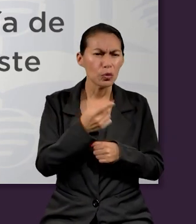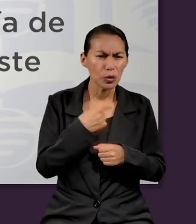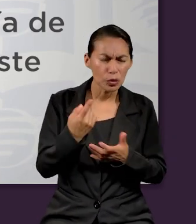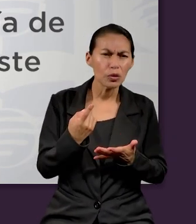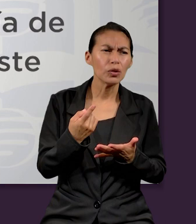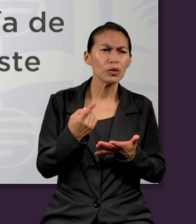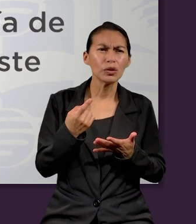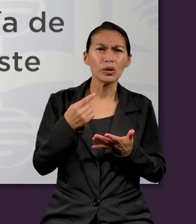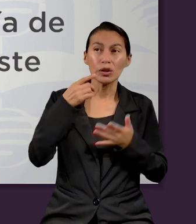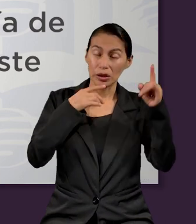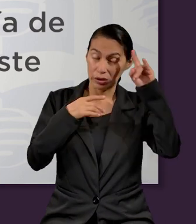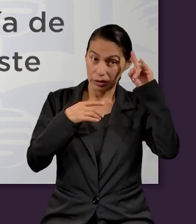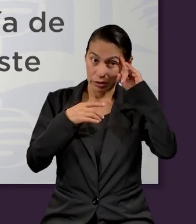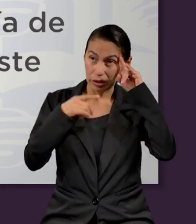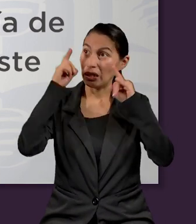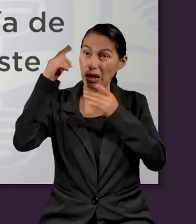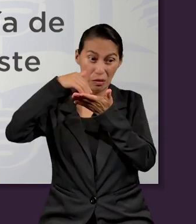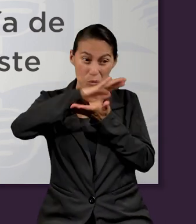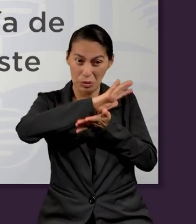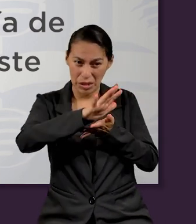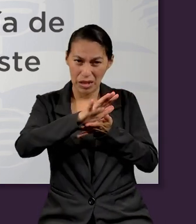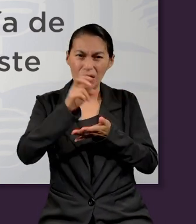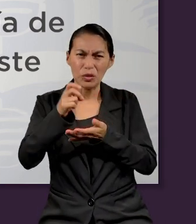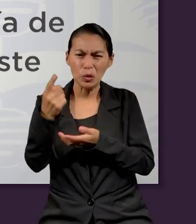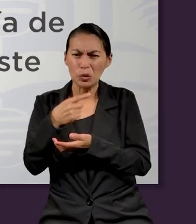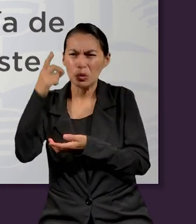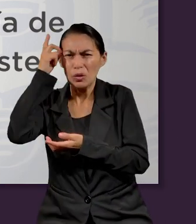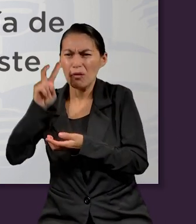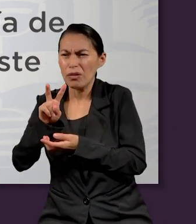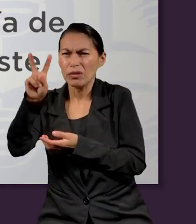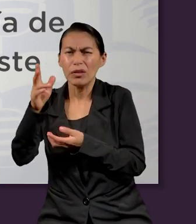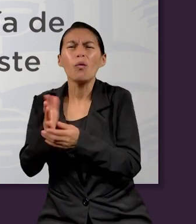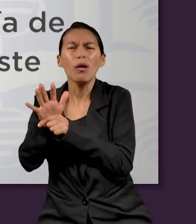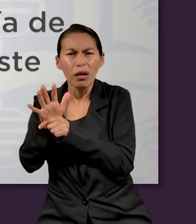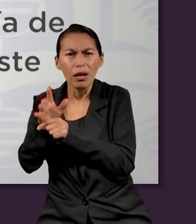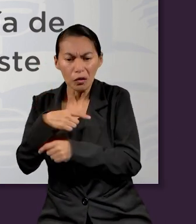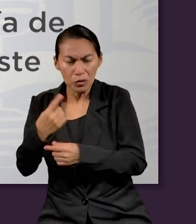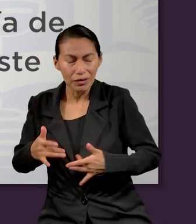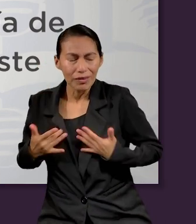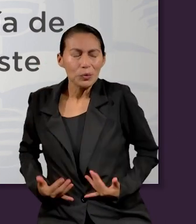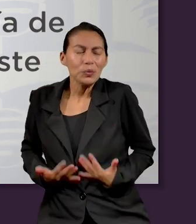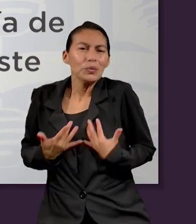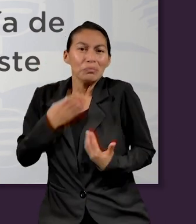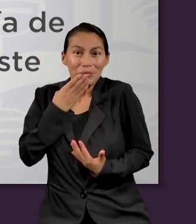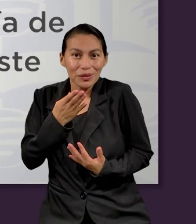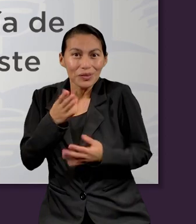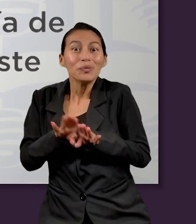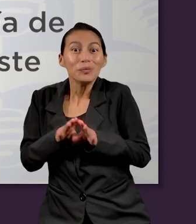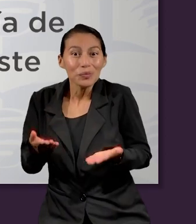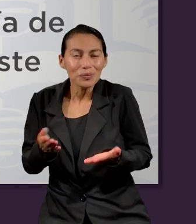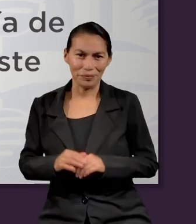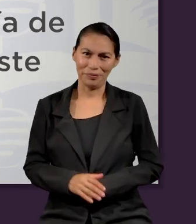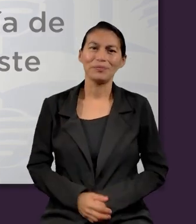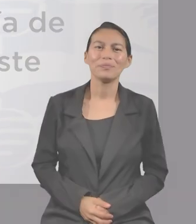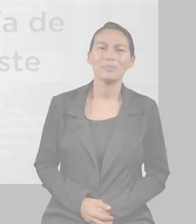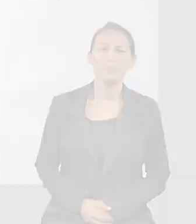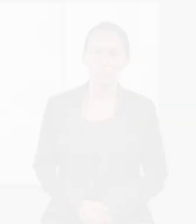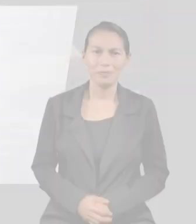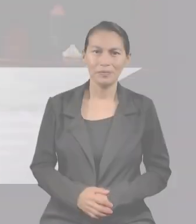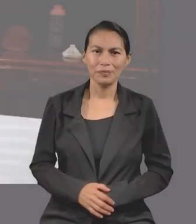aliento debería infundirte el hecho de que tu acusador ha sido arrojado? ¿Y qué garantía de victoria nos da Cristo en este pasaje?